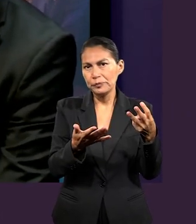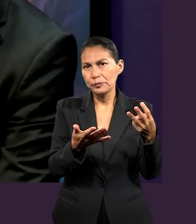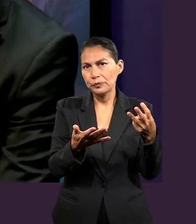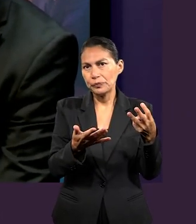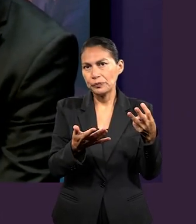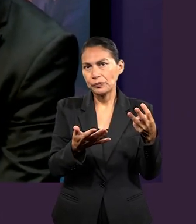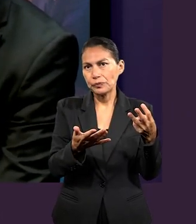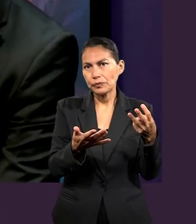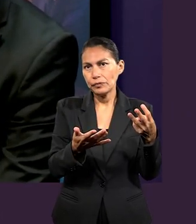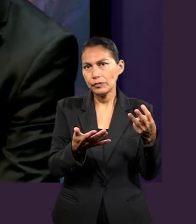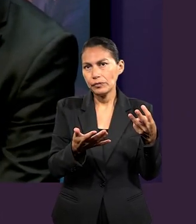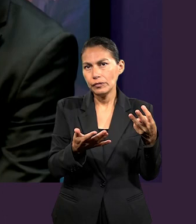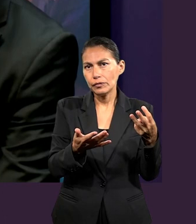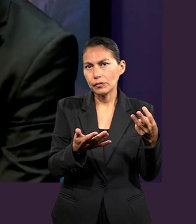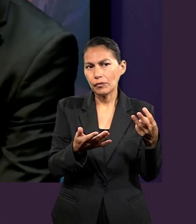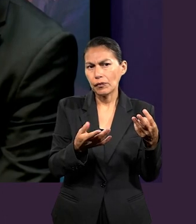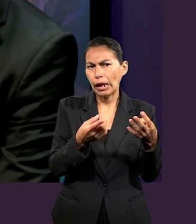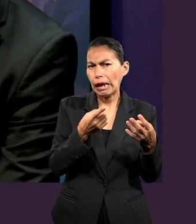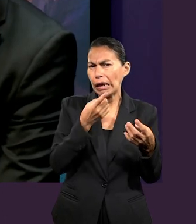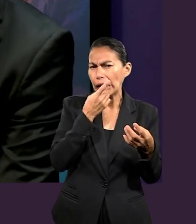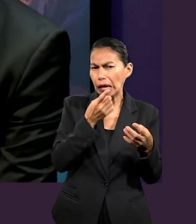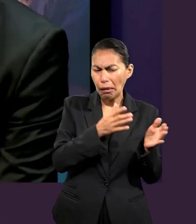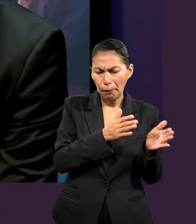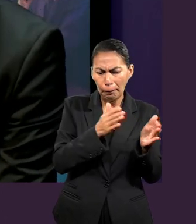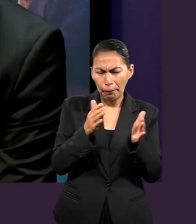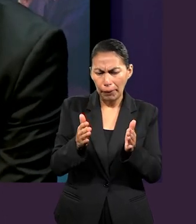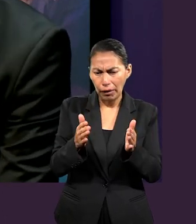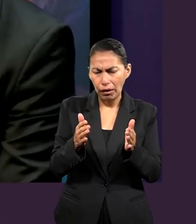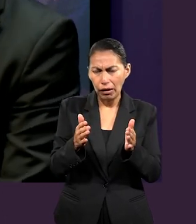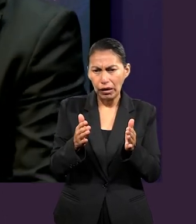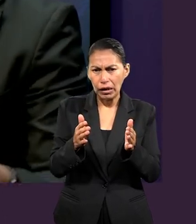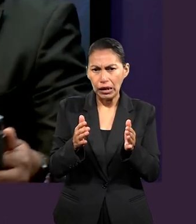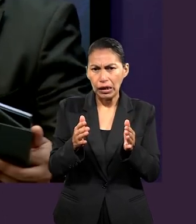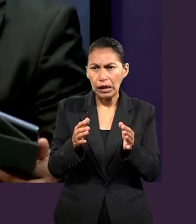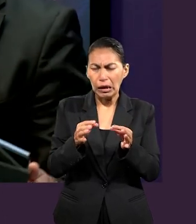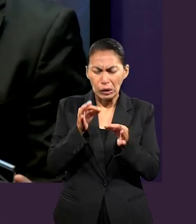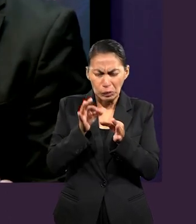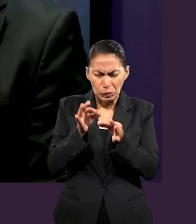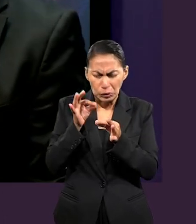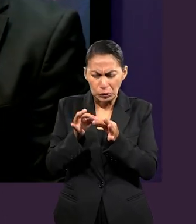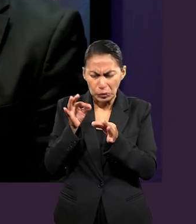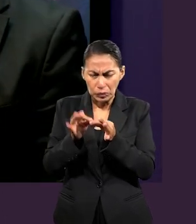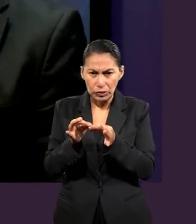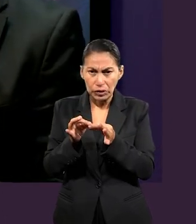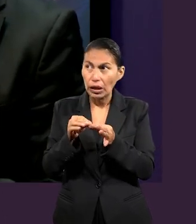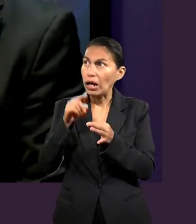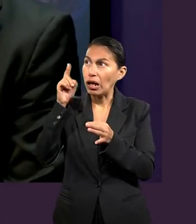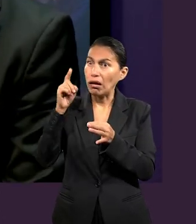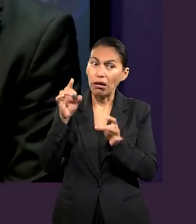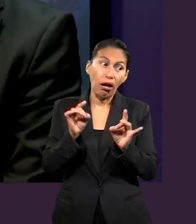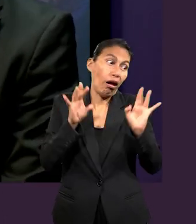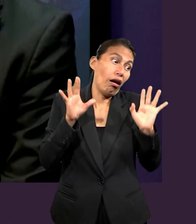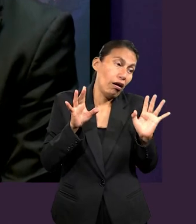suena como algo muy deliberado. Ya. No fue al azar, no fue improvisado.